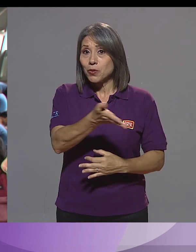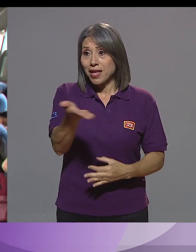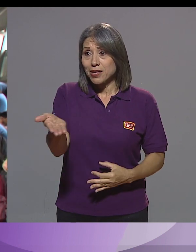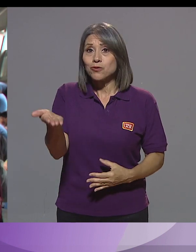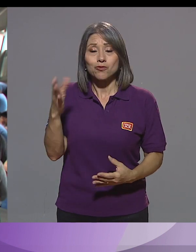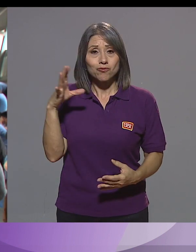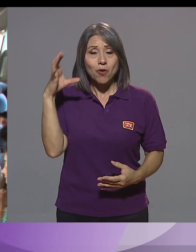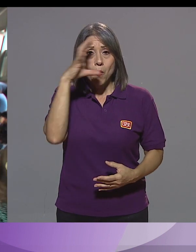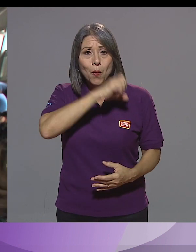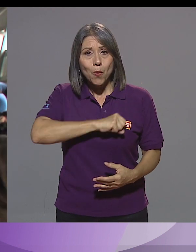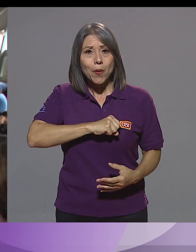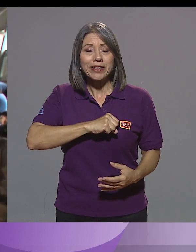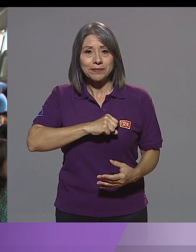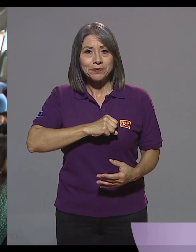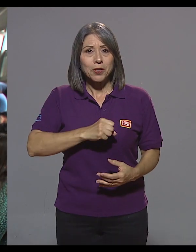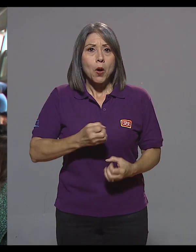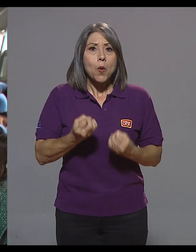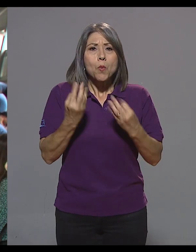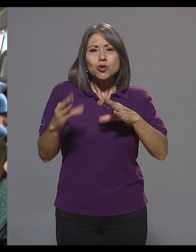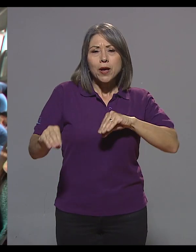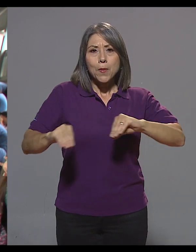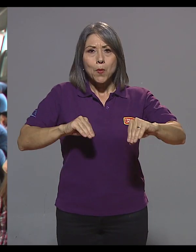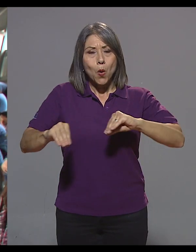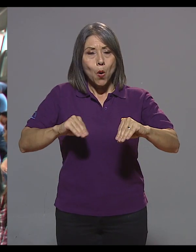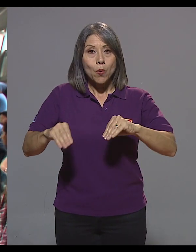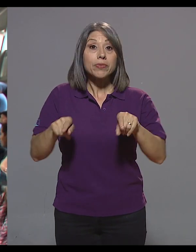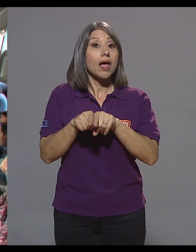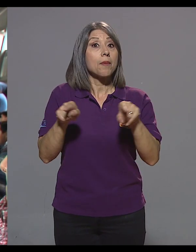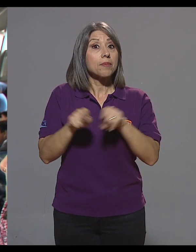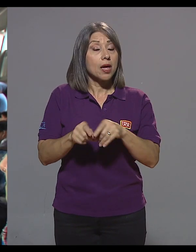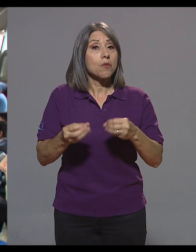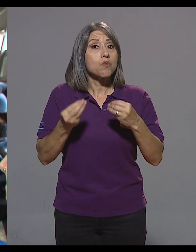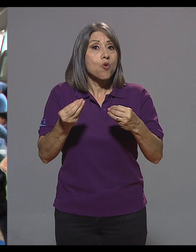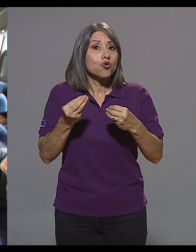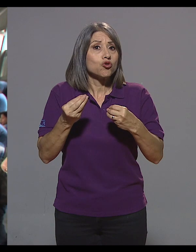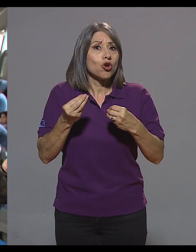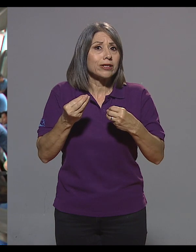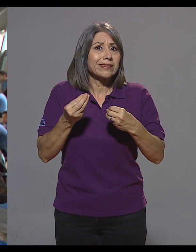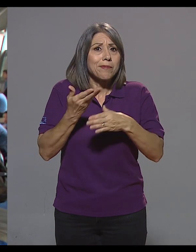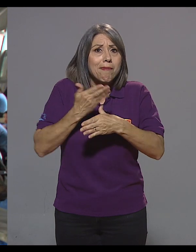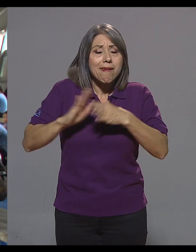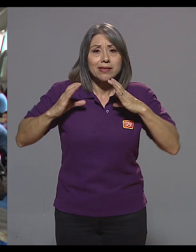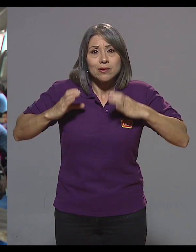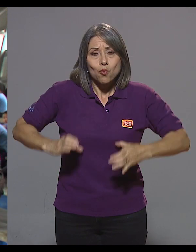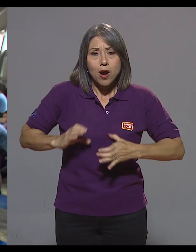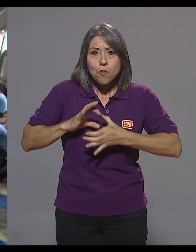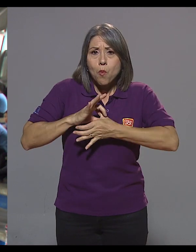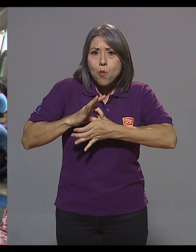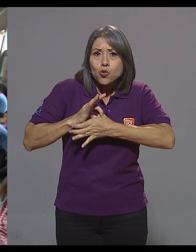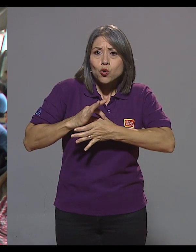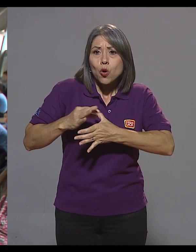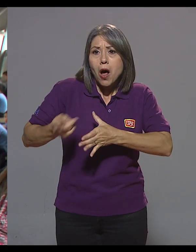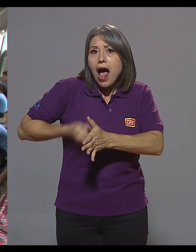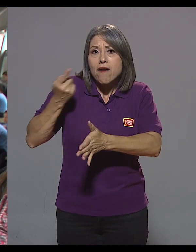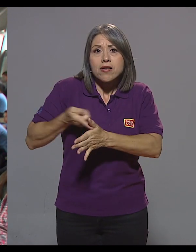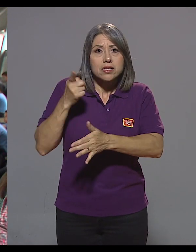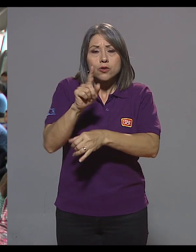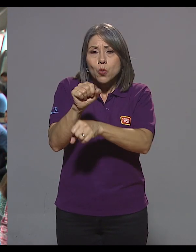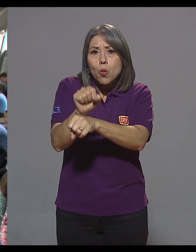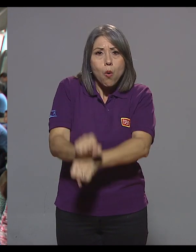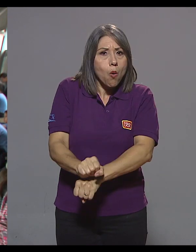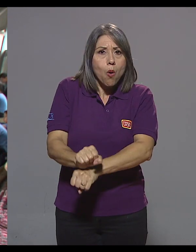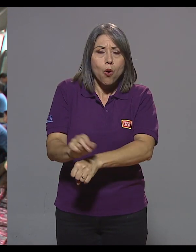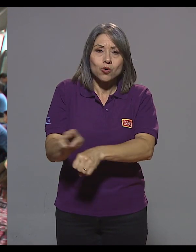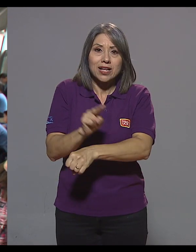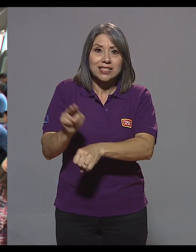donde ellos van descubriendo realmente que mucha movilidad, inclusive muchos músculos que a veces no estaban acostumbrados a utilizar, de pronto